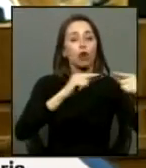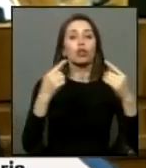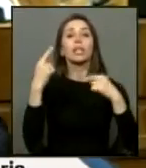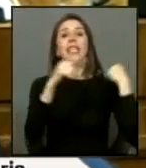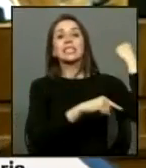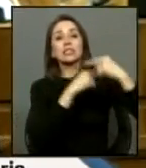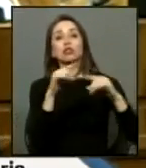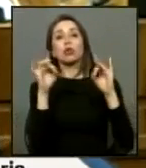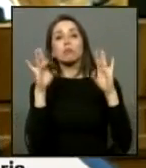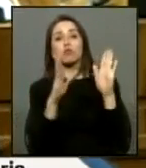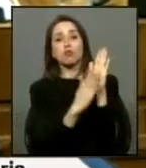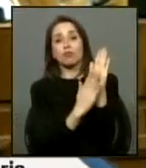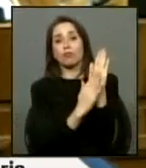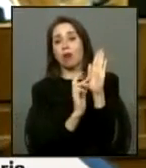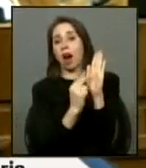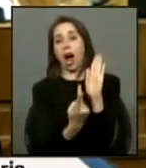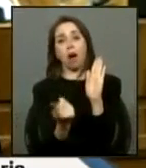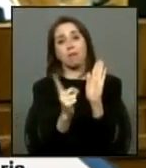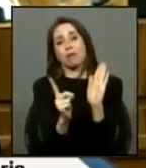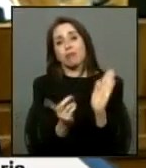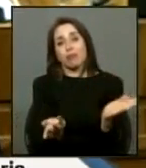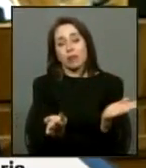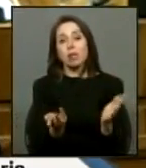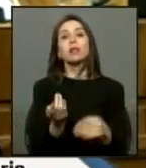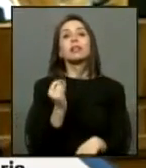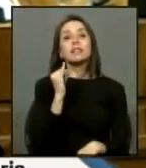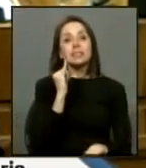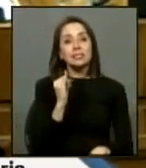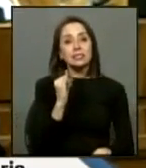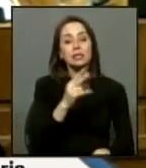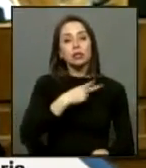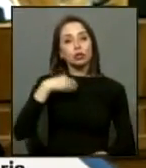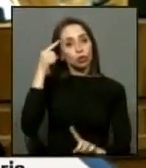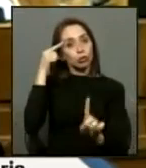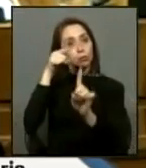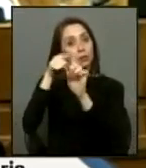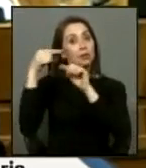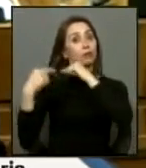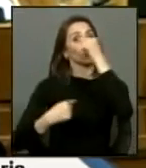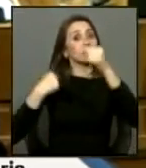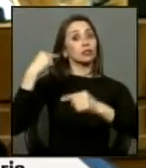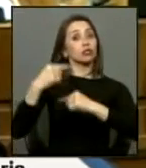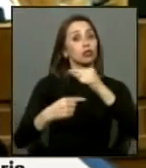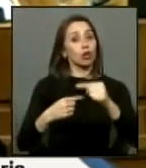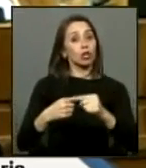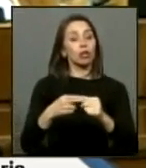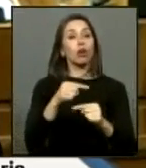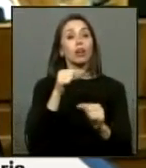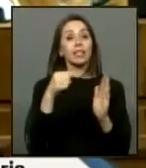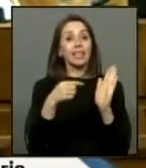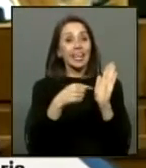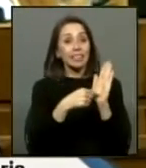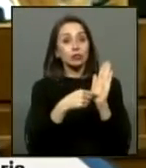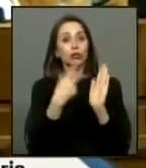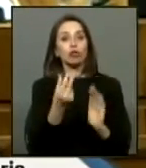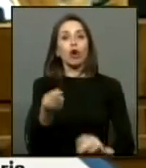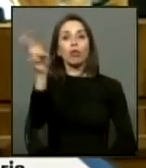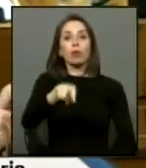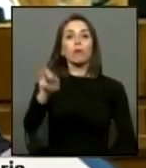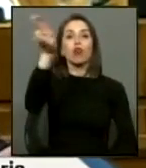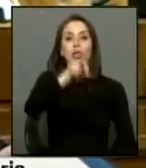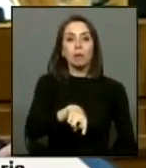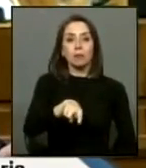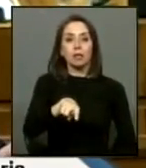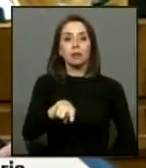como les digo no se cambia pero si tenemos una misión histórica de que esto no se repita en el país de un lado